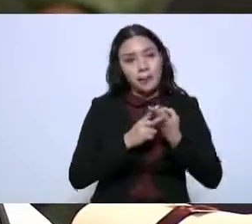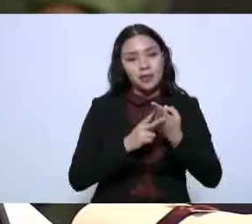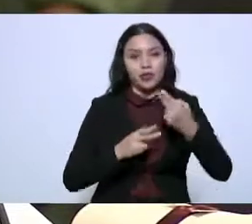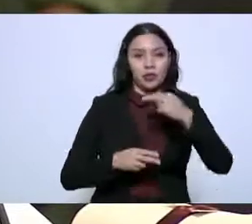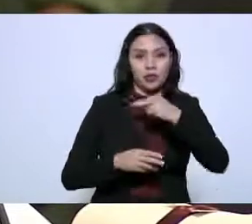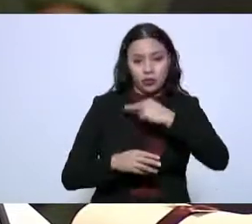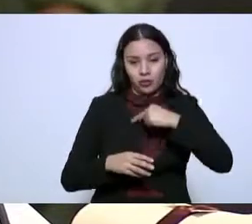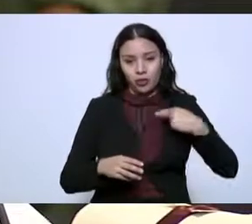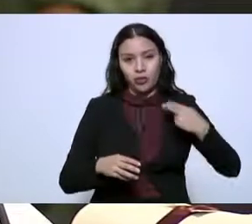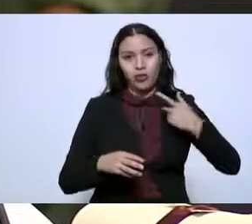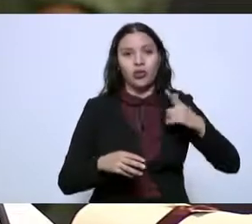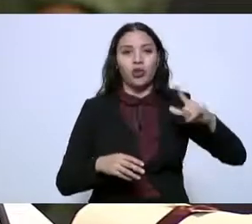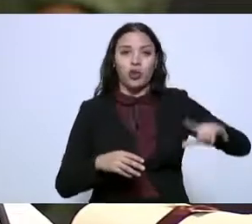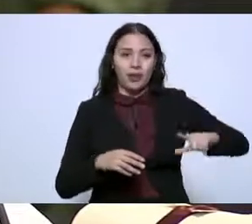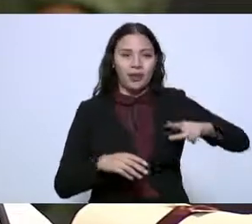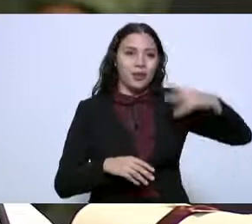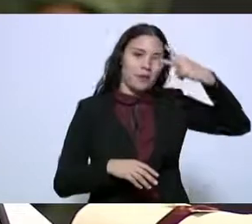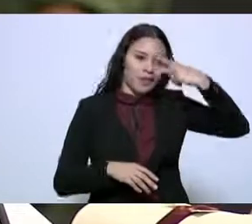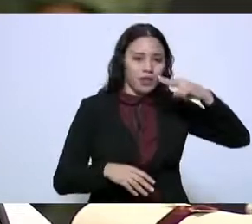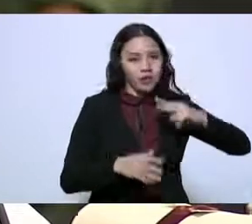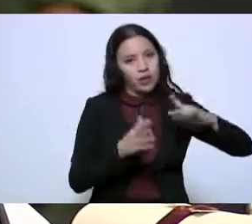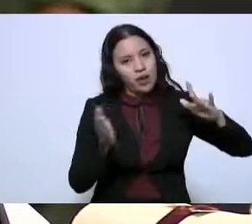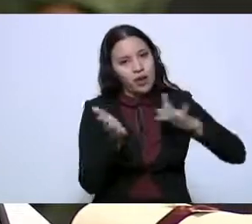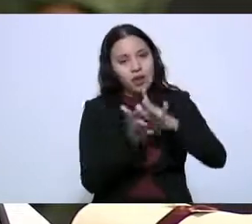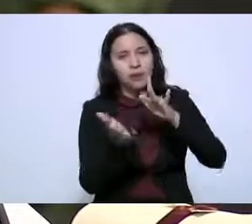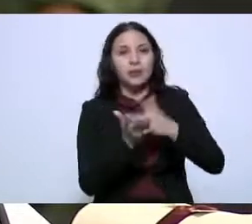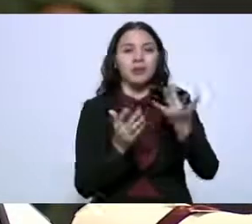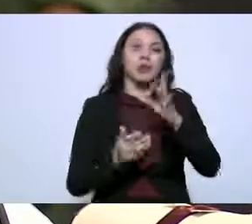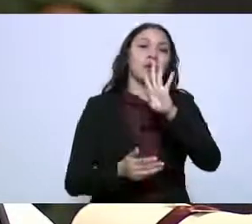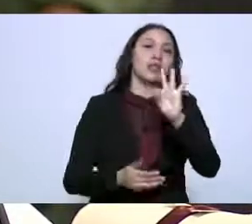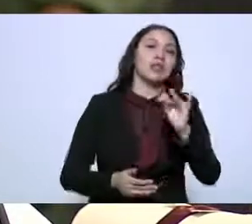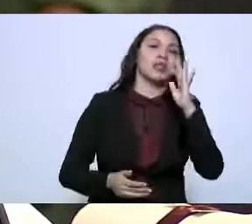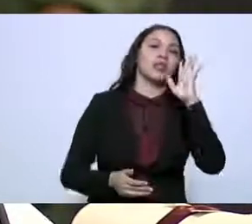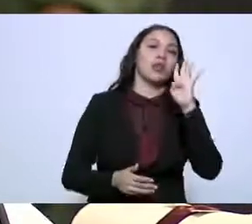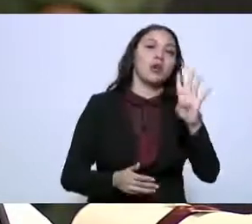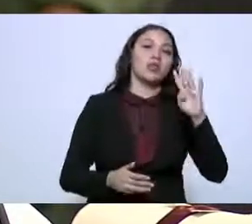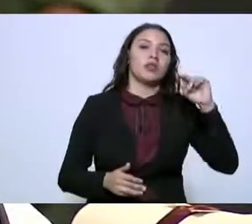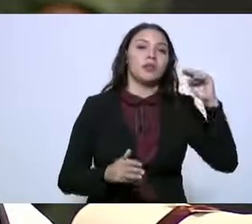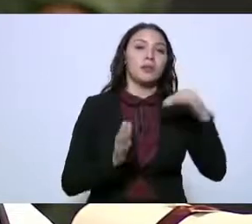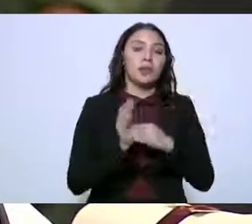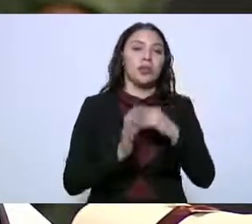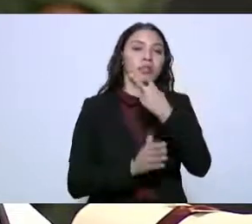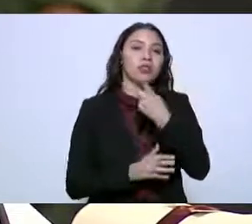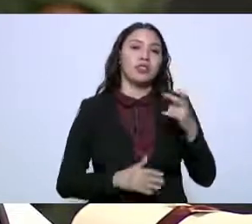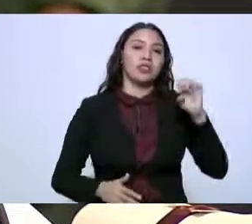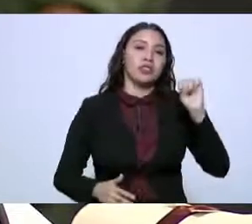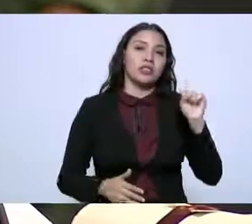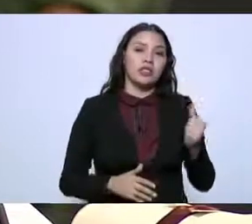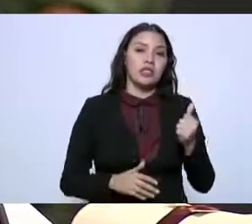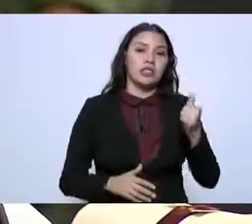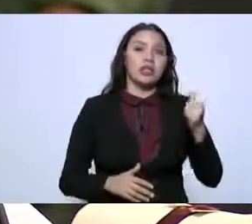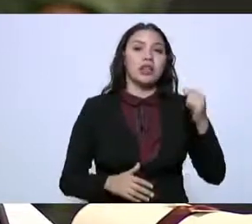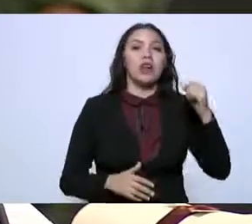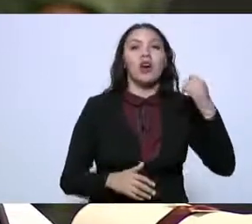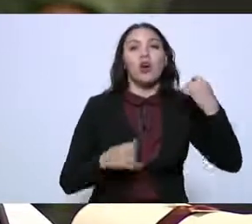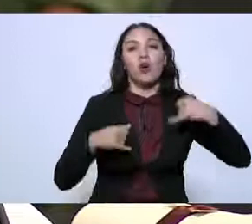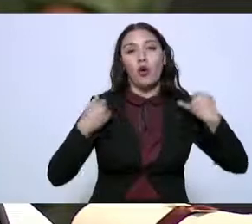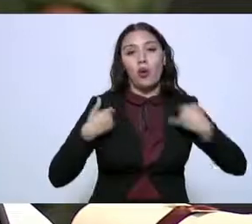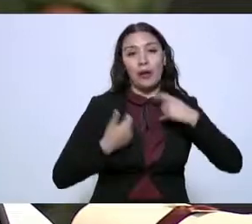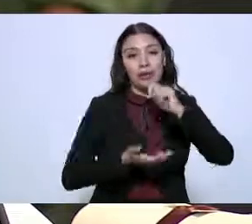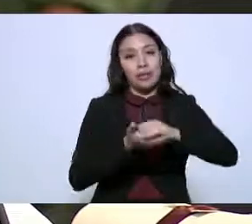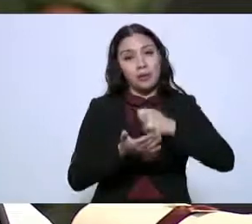administración el gobierno de México han habido cuarenta cuatro mil doscientos sesenta y nueve jóvenes de